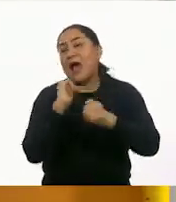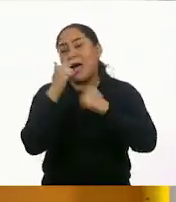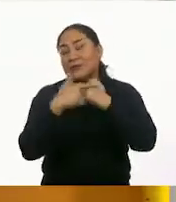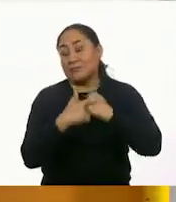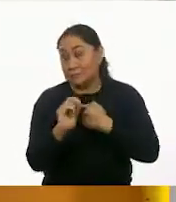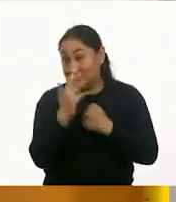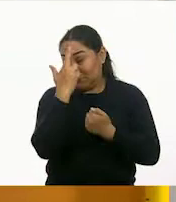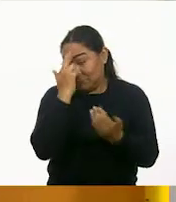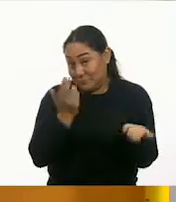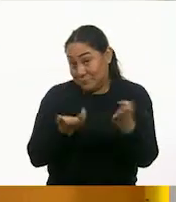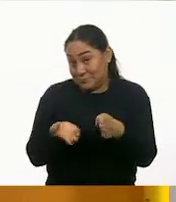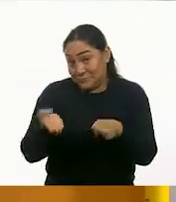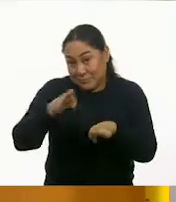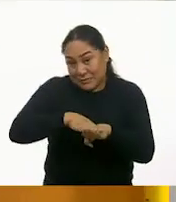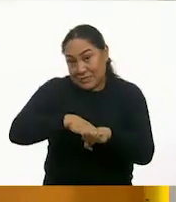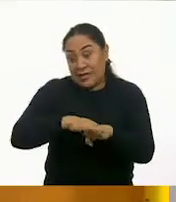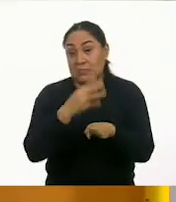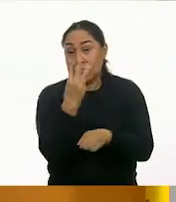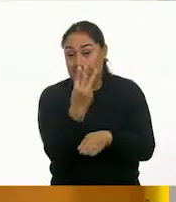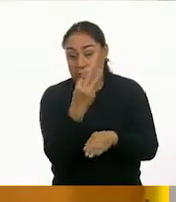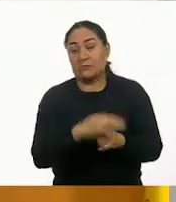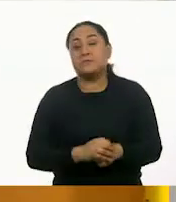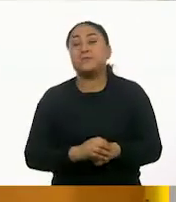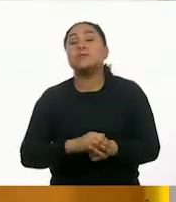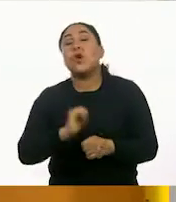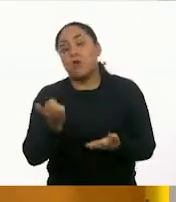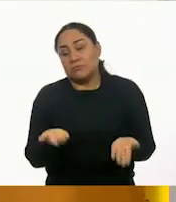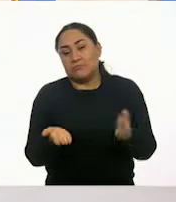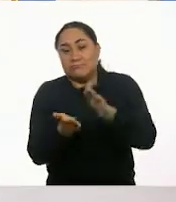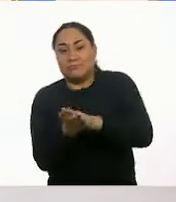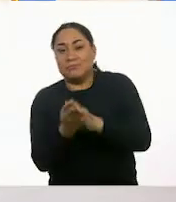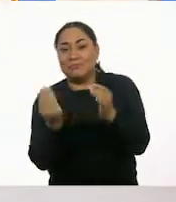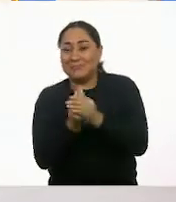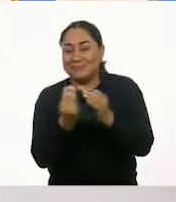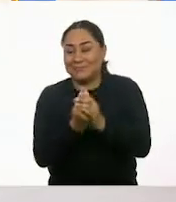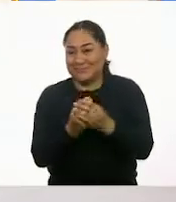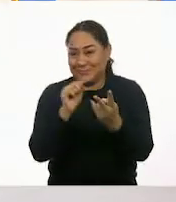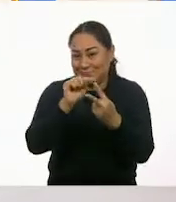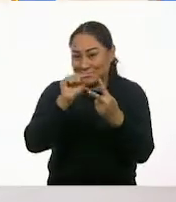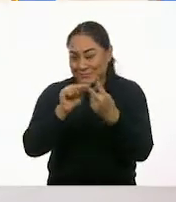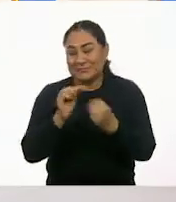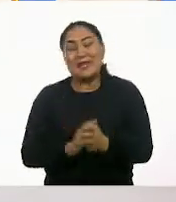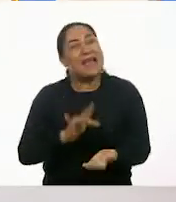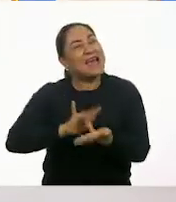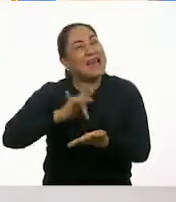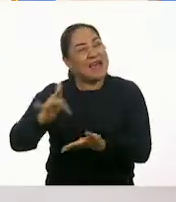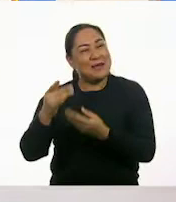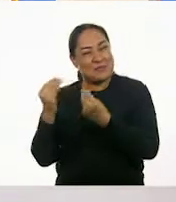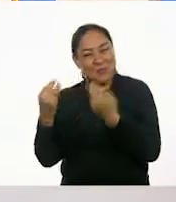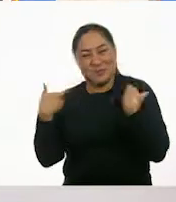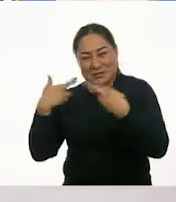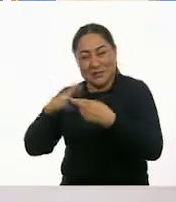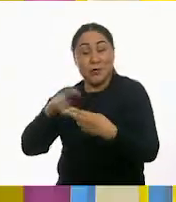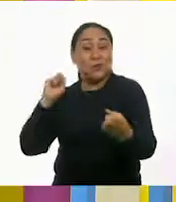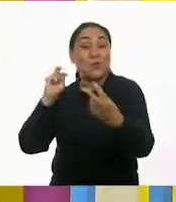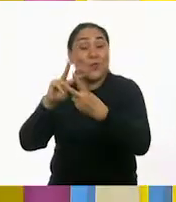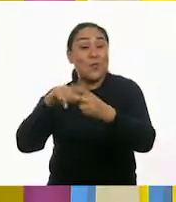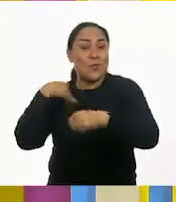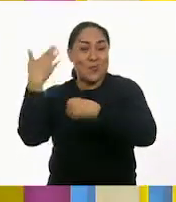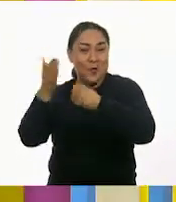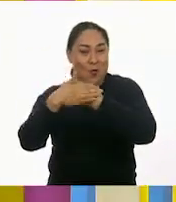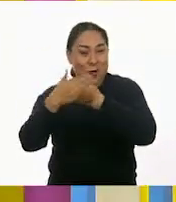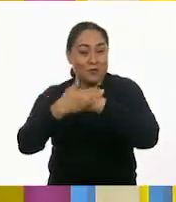que un tríptico se divide en tres partes y un díptico en dos partes. Muchísimas gracias, Ezequiel. Nos vemos para la próxima.